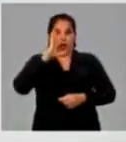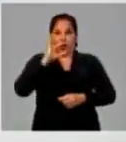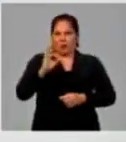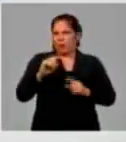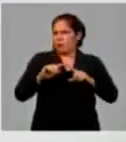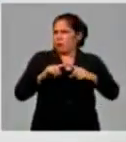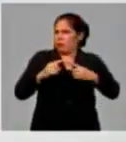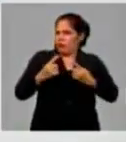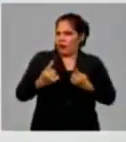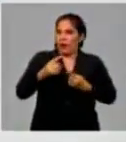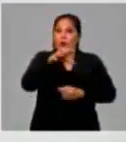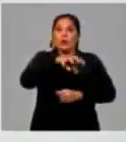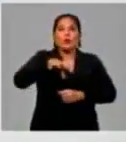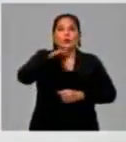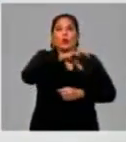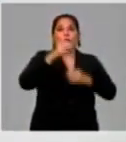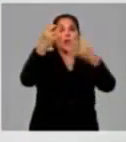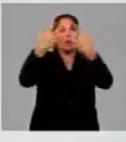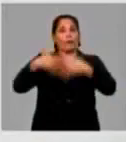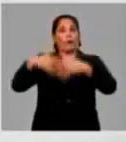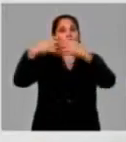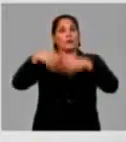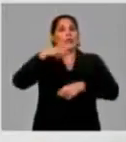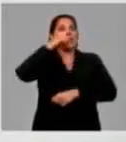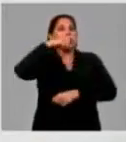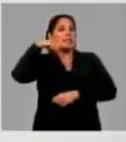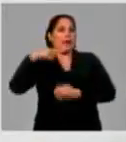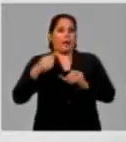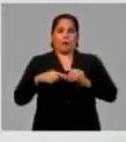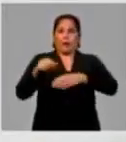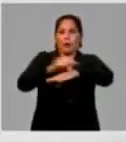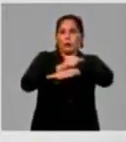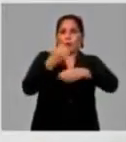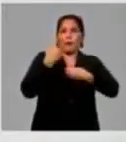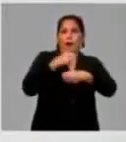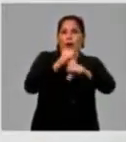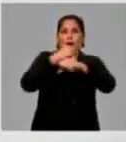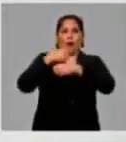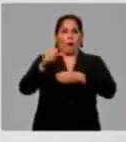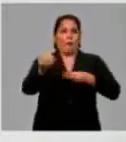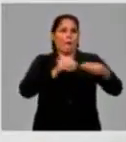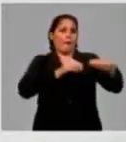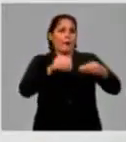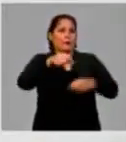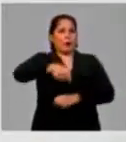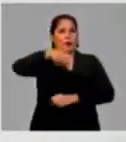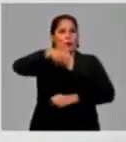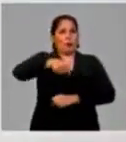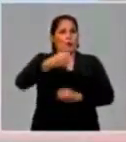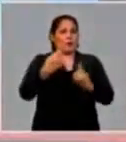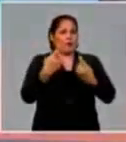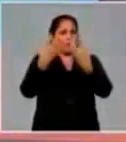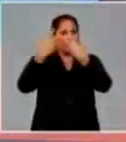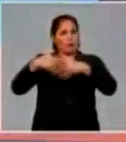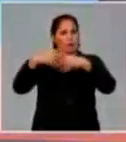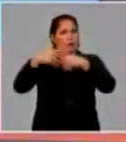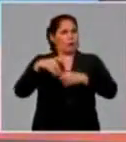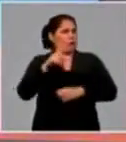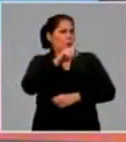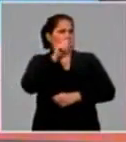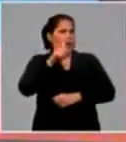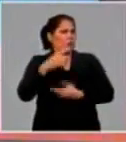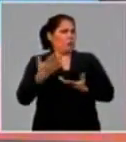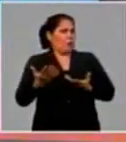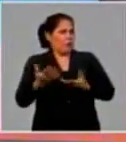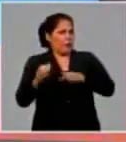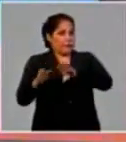así, ¿dónde están las producciones de cepillos, escobas plásticas y cubos? Pregunta Filomeno, dice